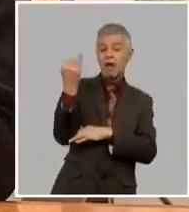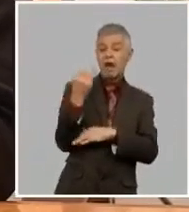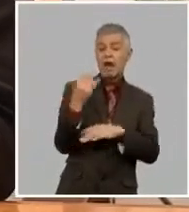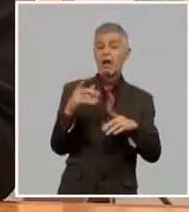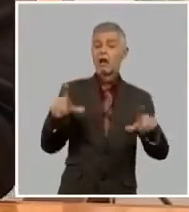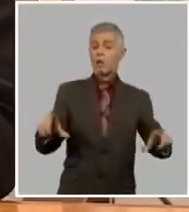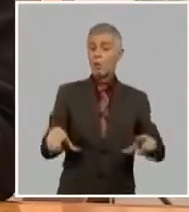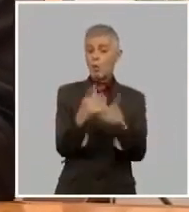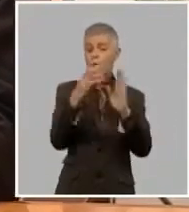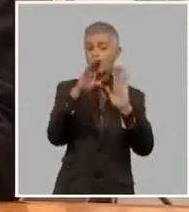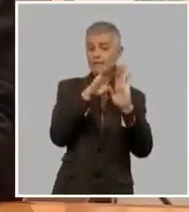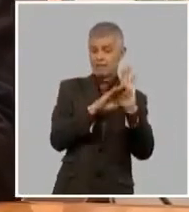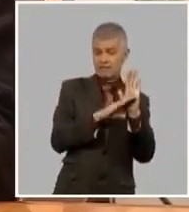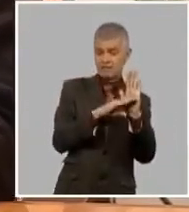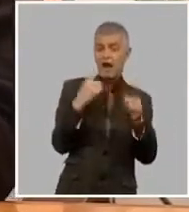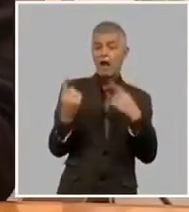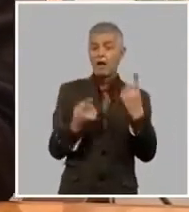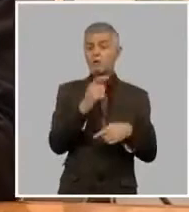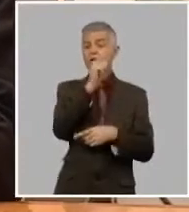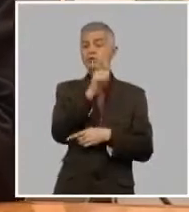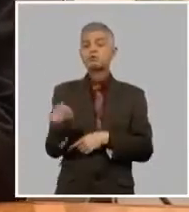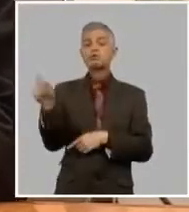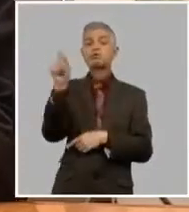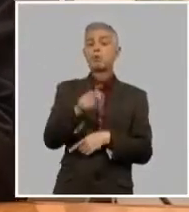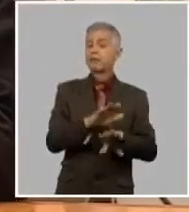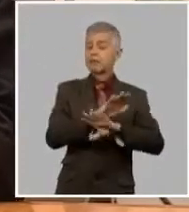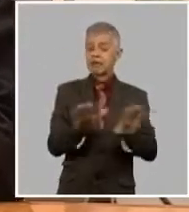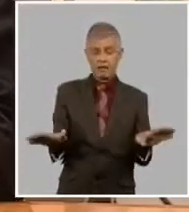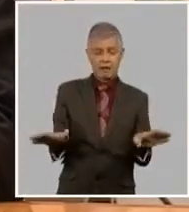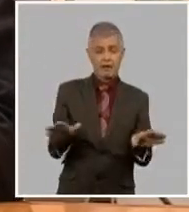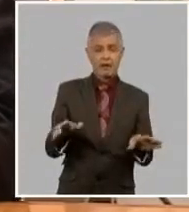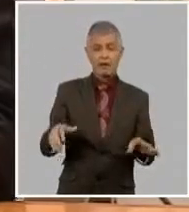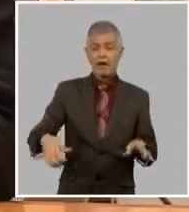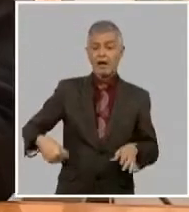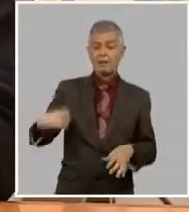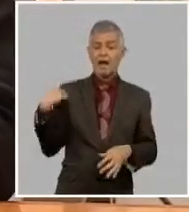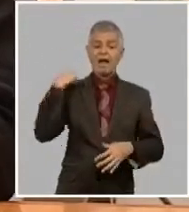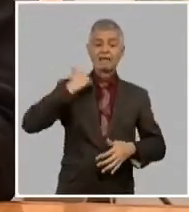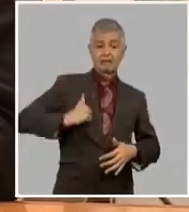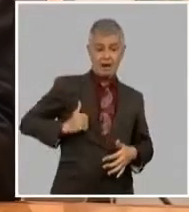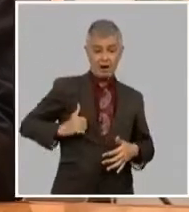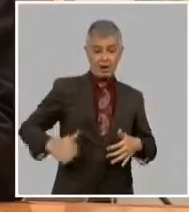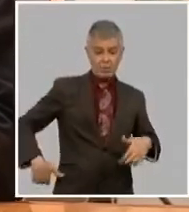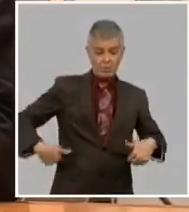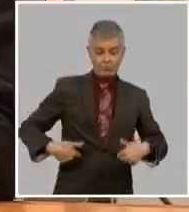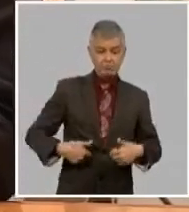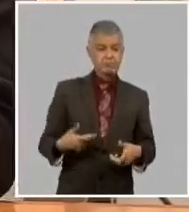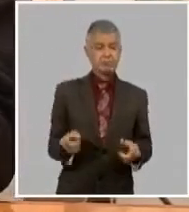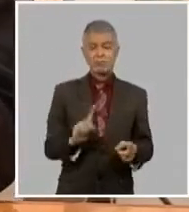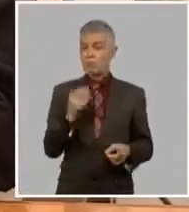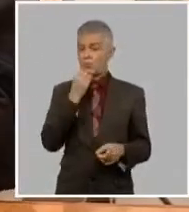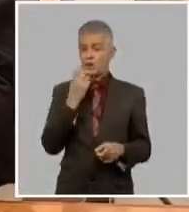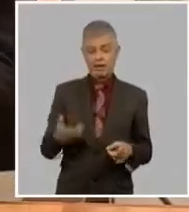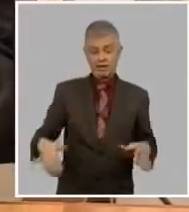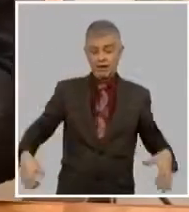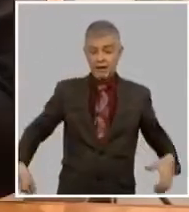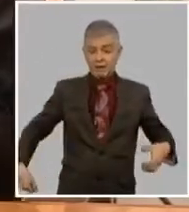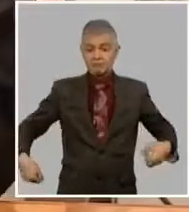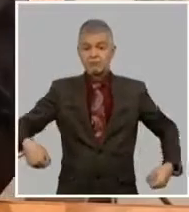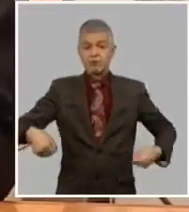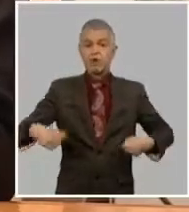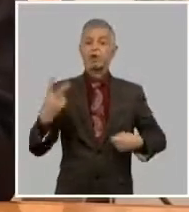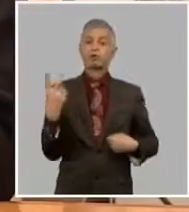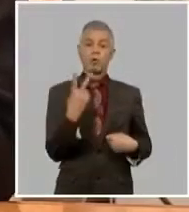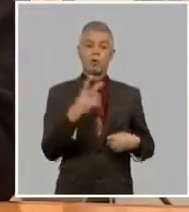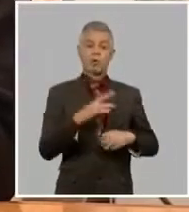medidas, incluso se está suspendiendo el equipaje de mano, como por considerarse que trae cierto riesgo por